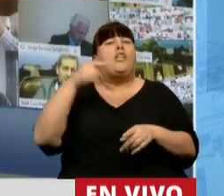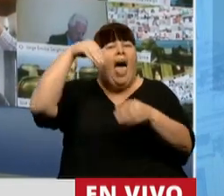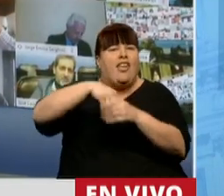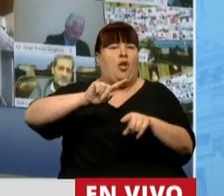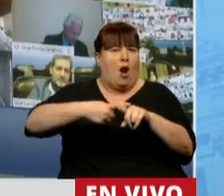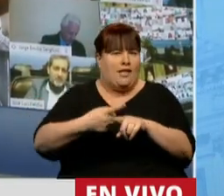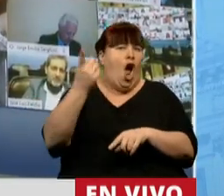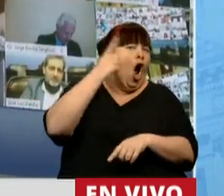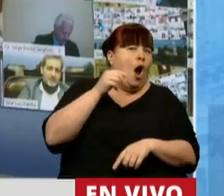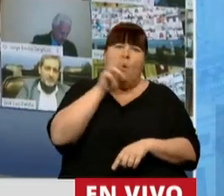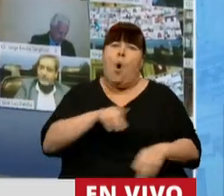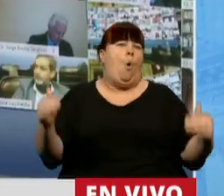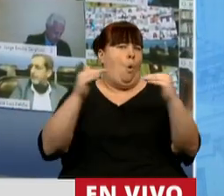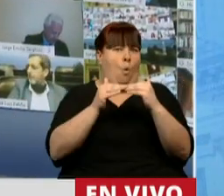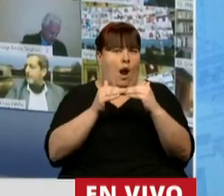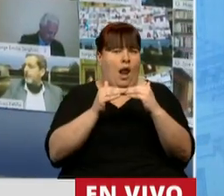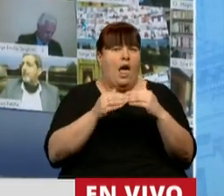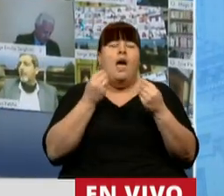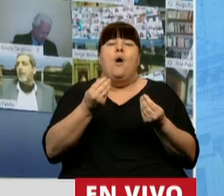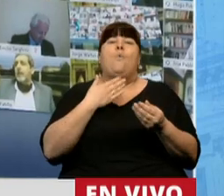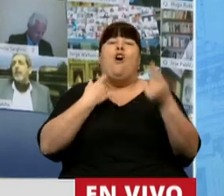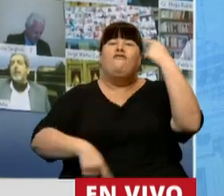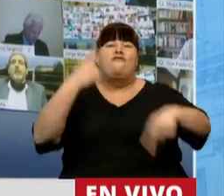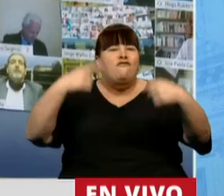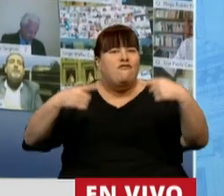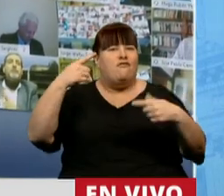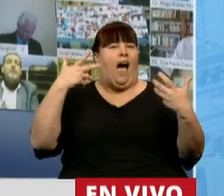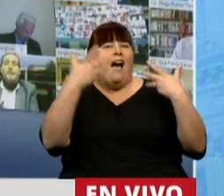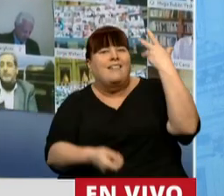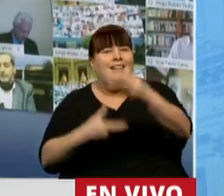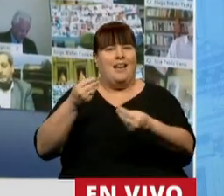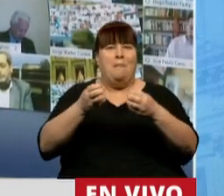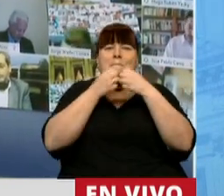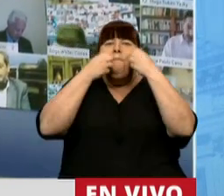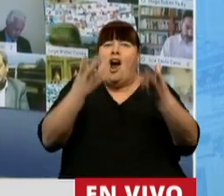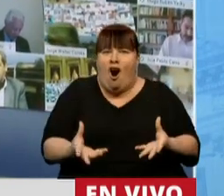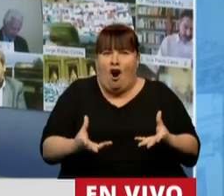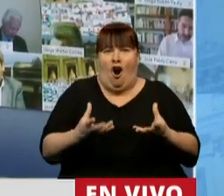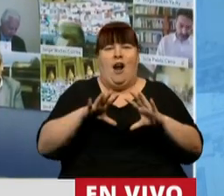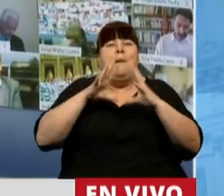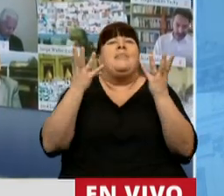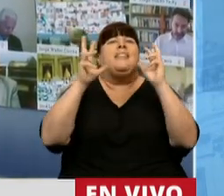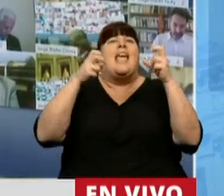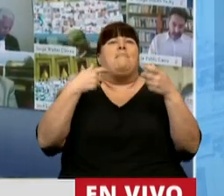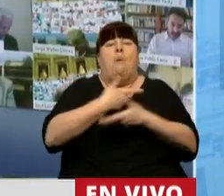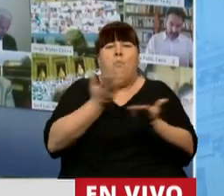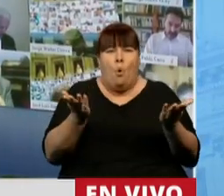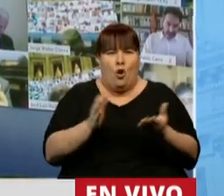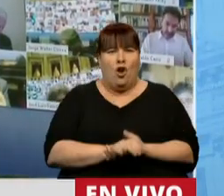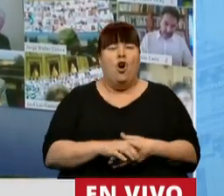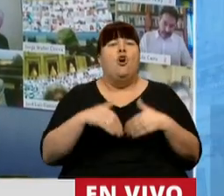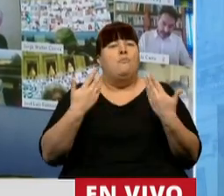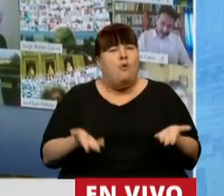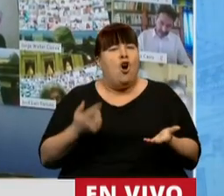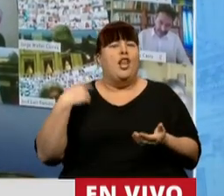la política, tantos varones como mujeres, porque es una voz diversa que aporta, que enriquece la esfera pública. Por